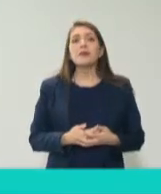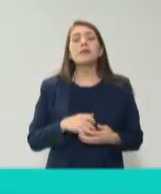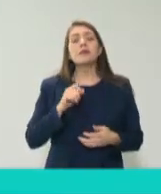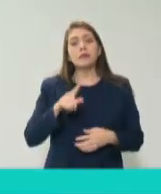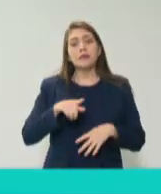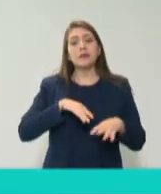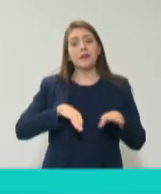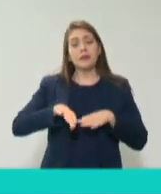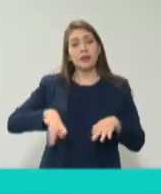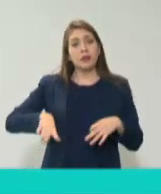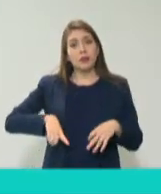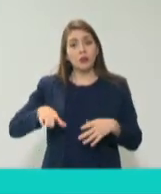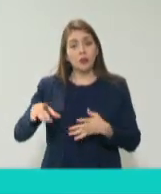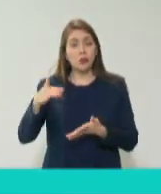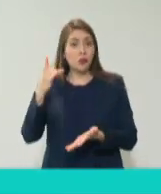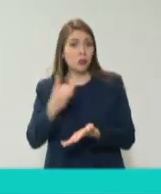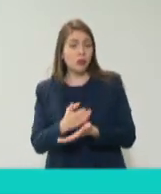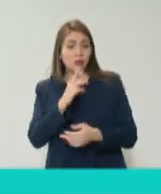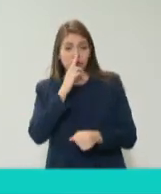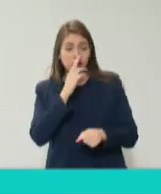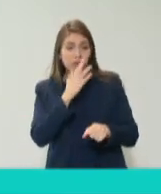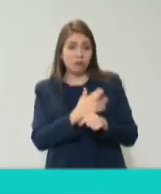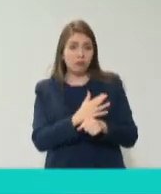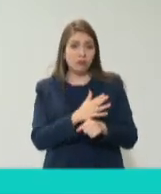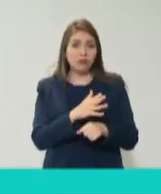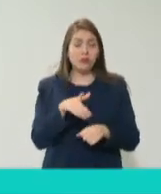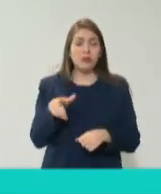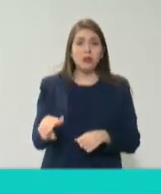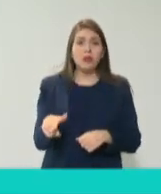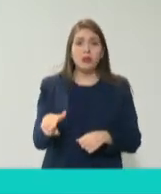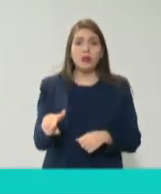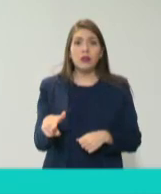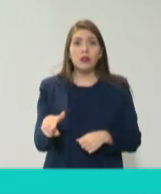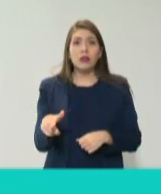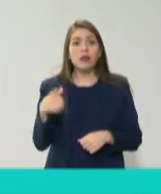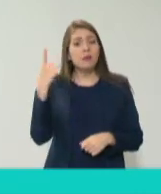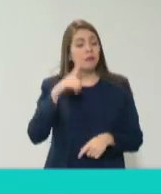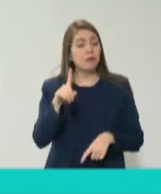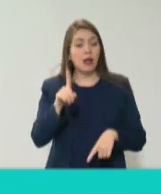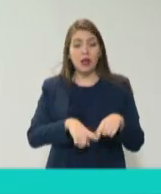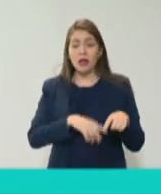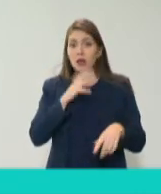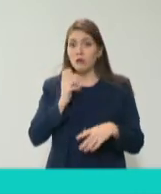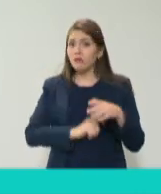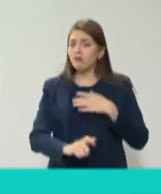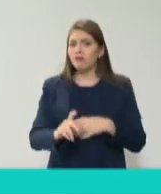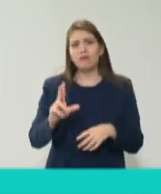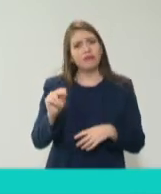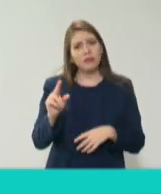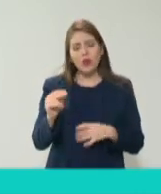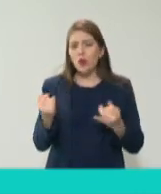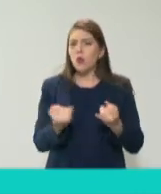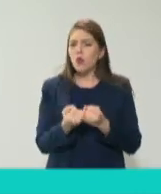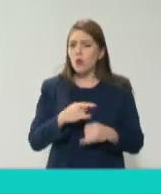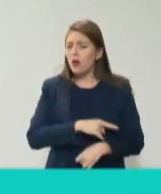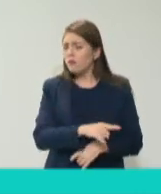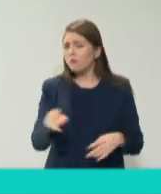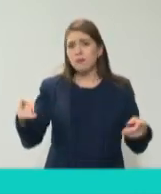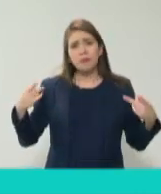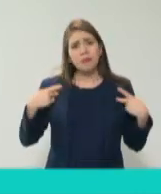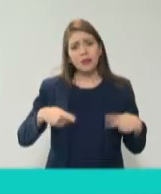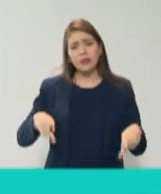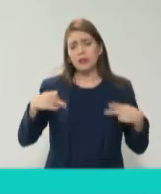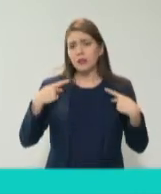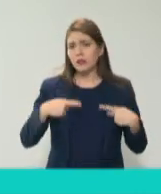públicos no son los únicos responsables de que no ocurra la corrupción somos también los ciudadanos creo